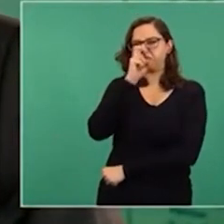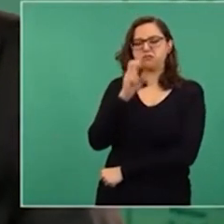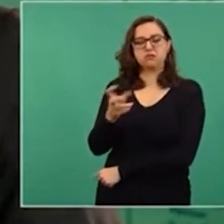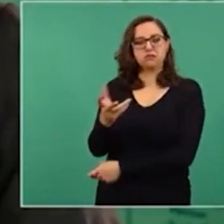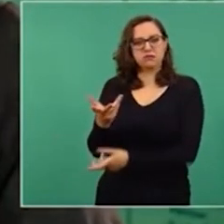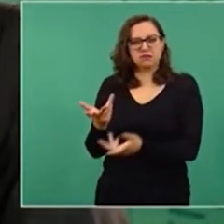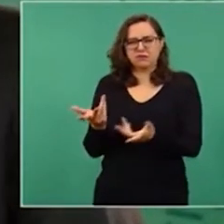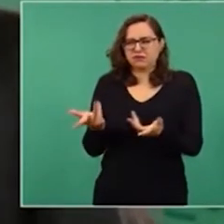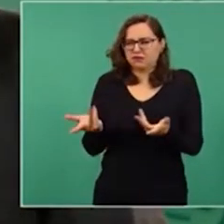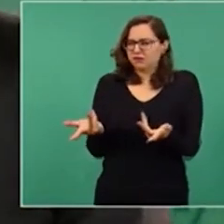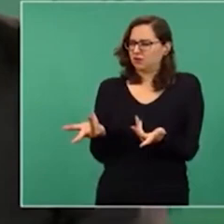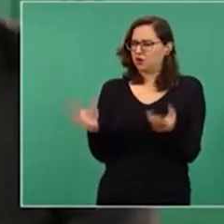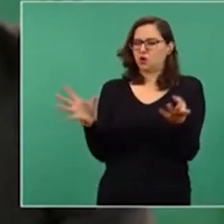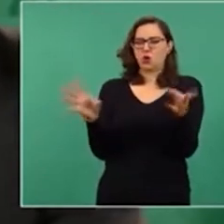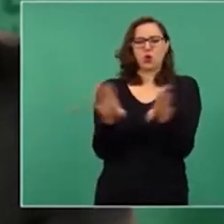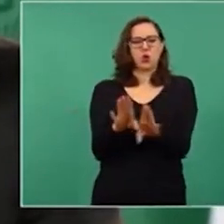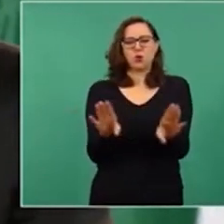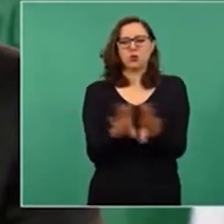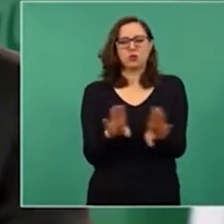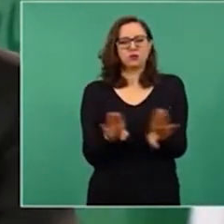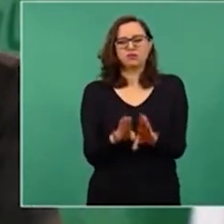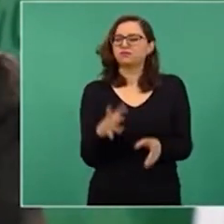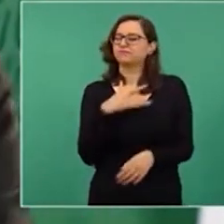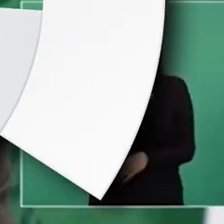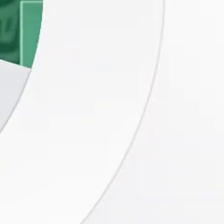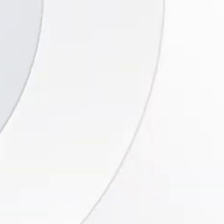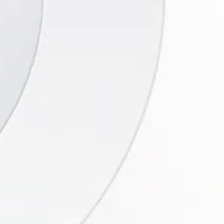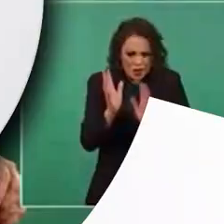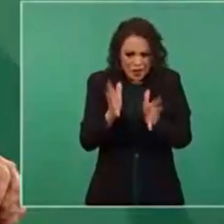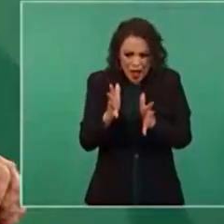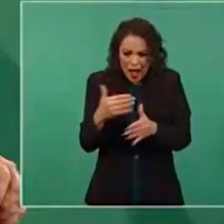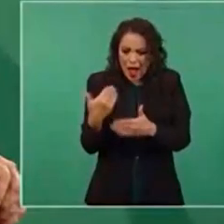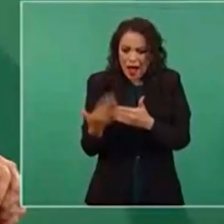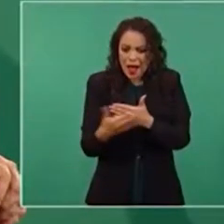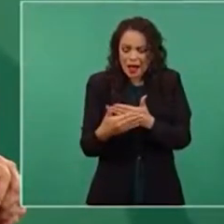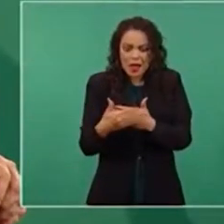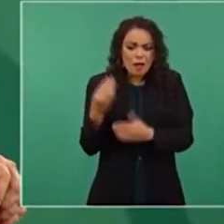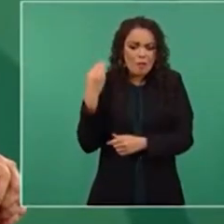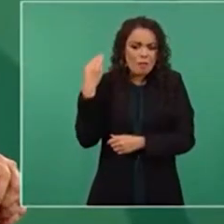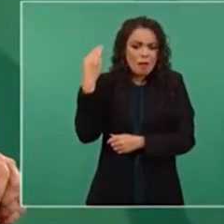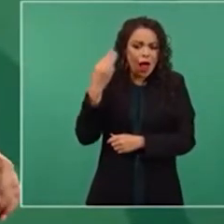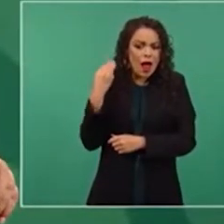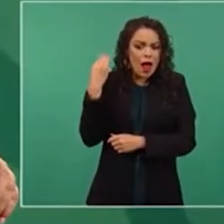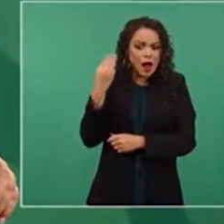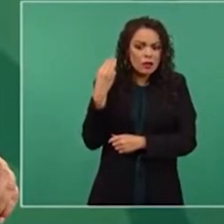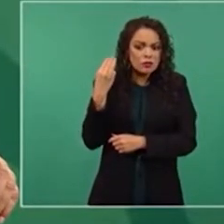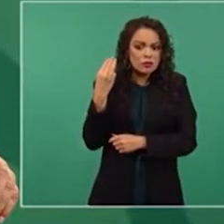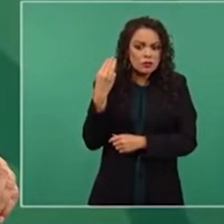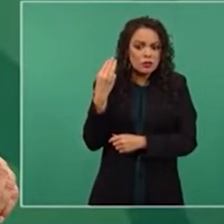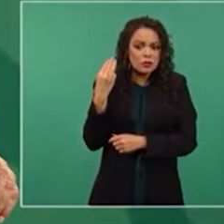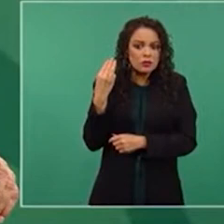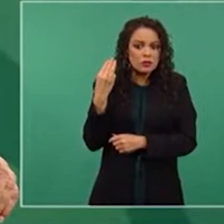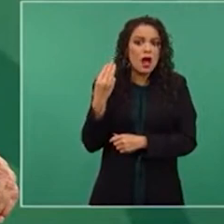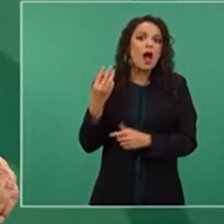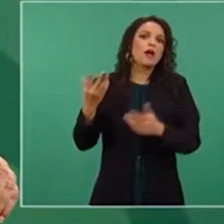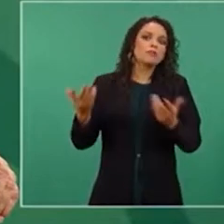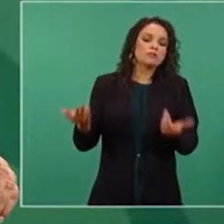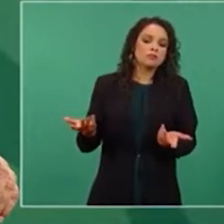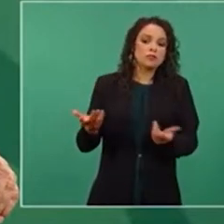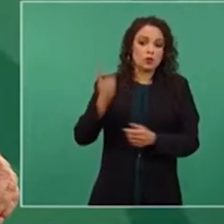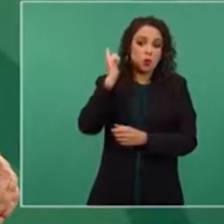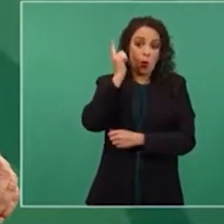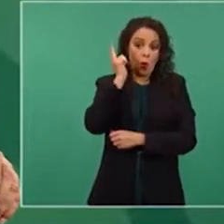Esto es parecido a lo que hicieron los ministros. Entonces, yo espero que sí se llegue al 40